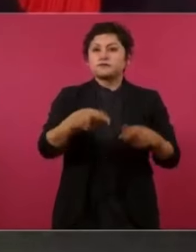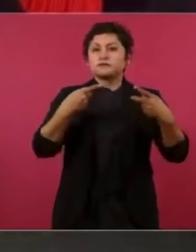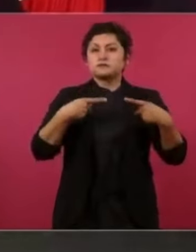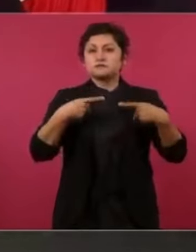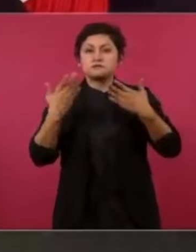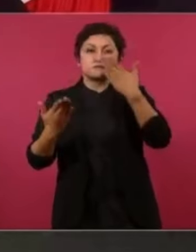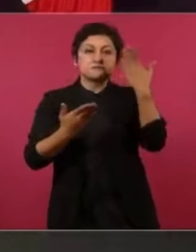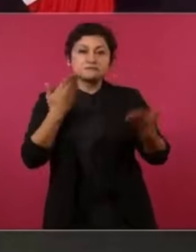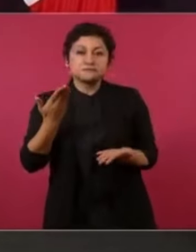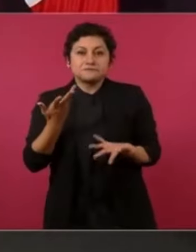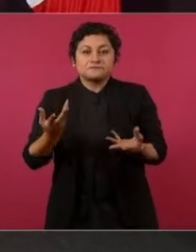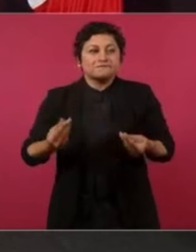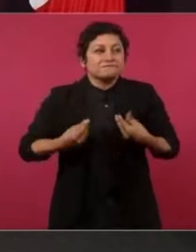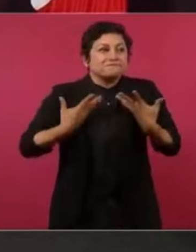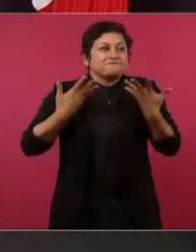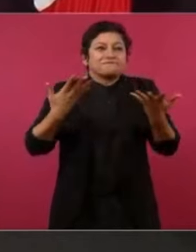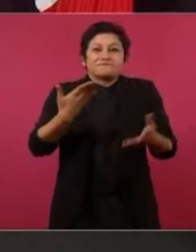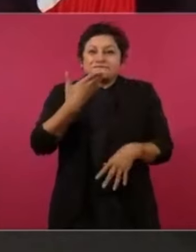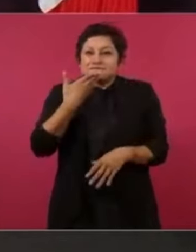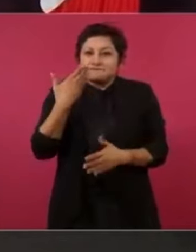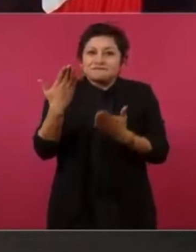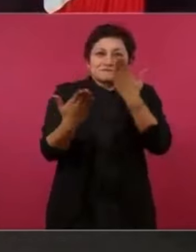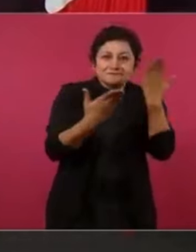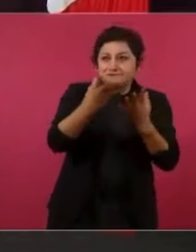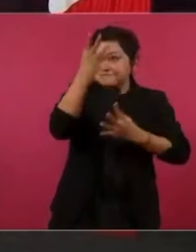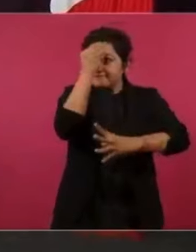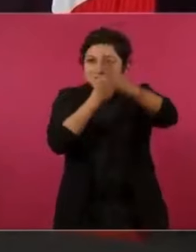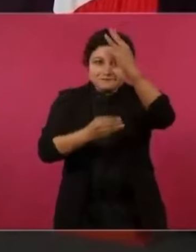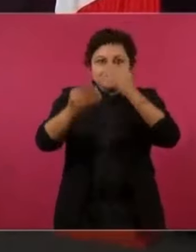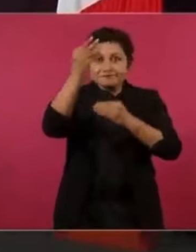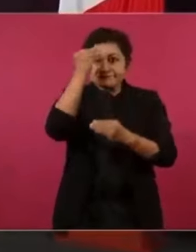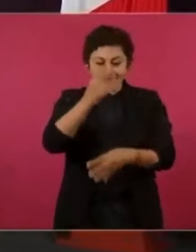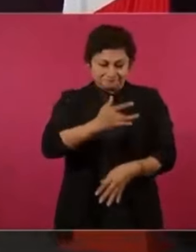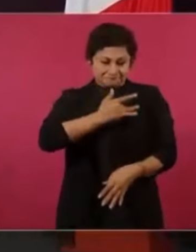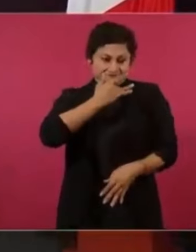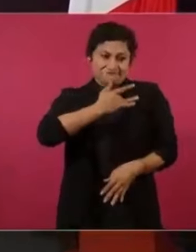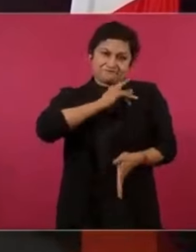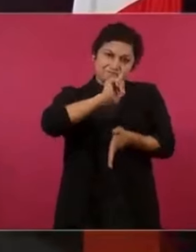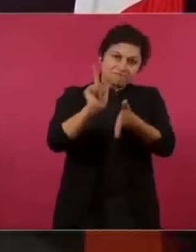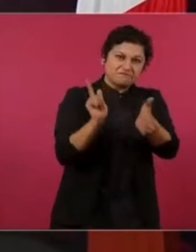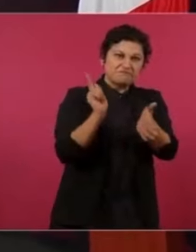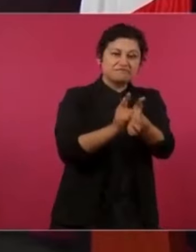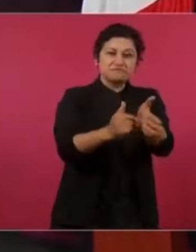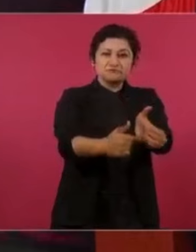de hacer valer la ley.